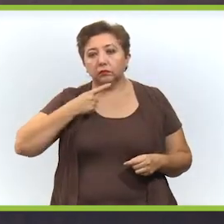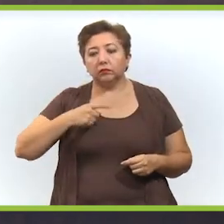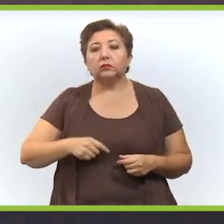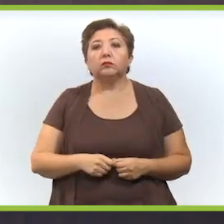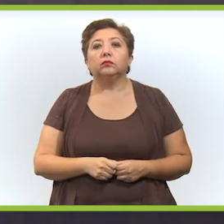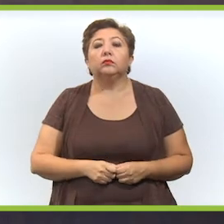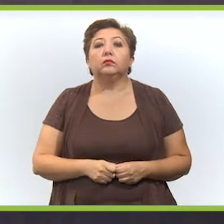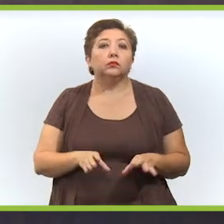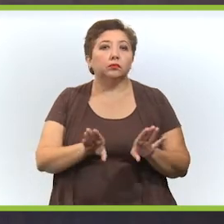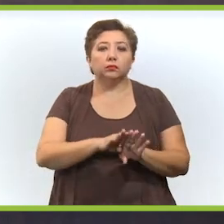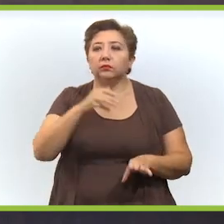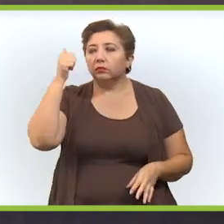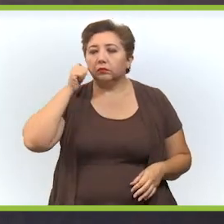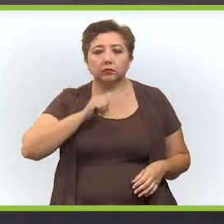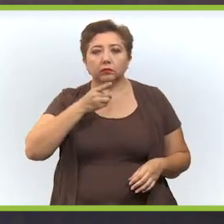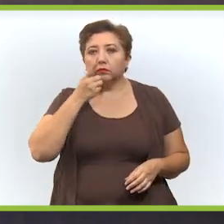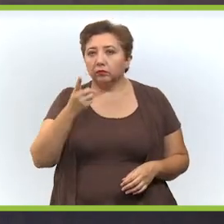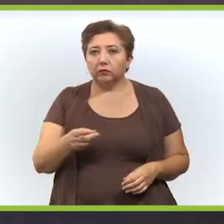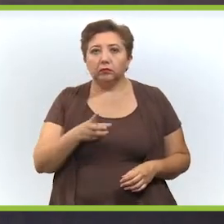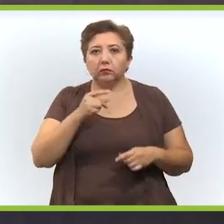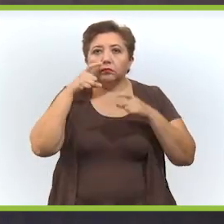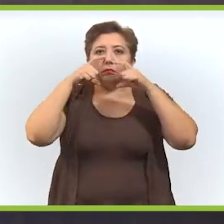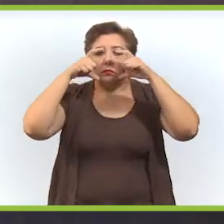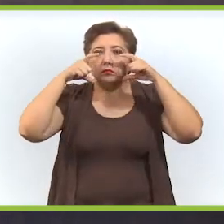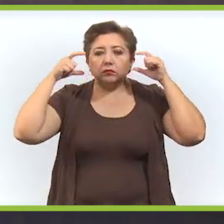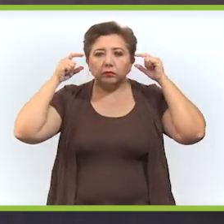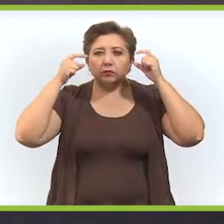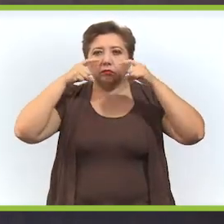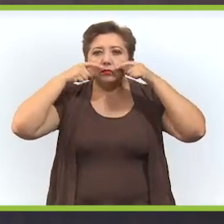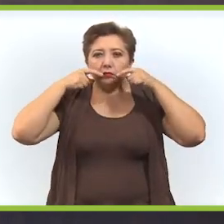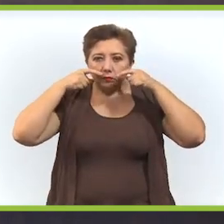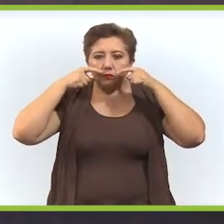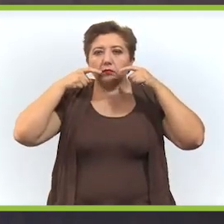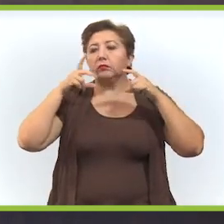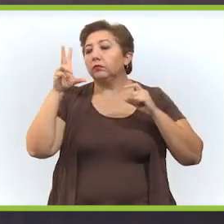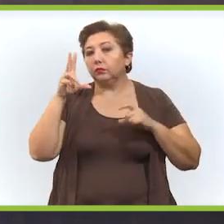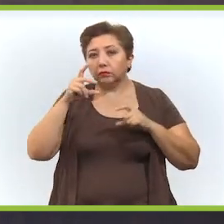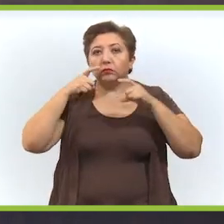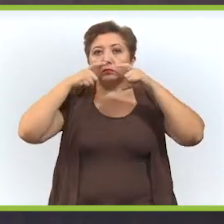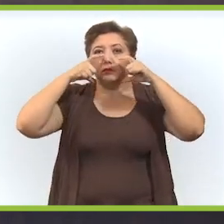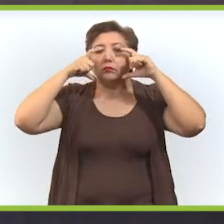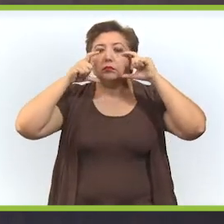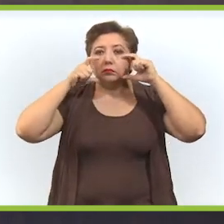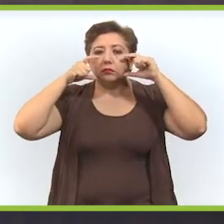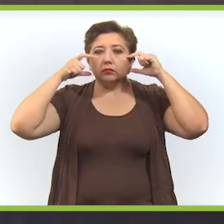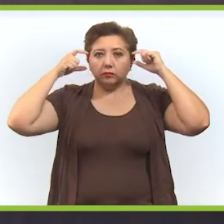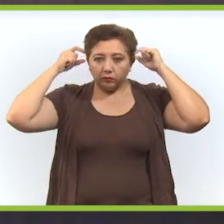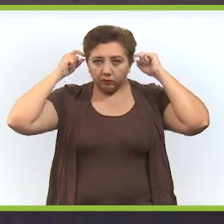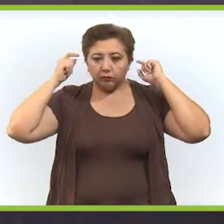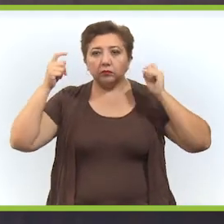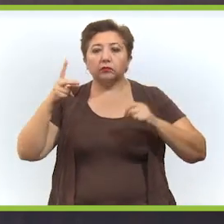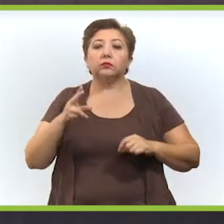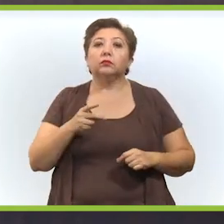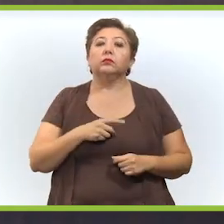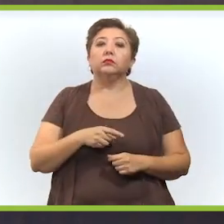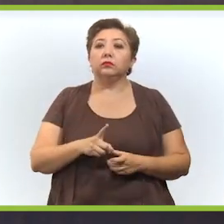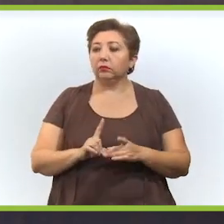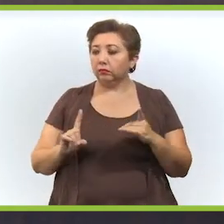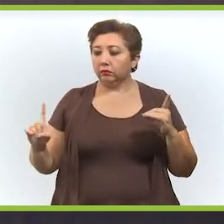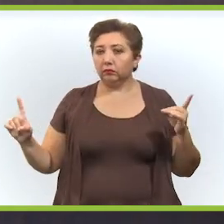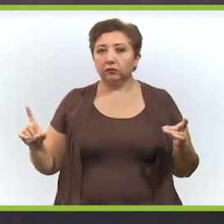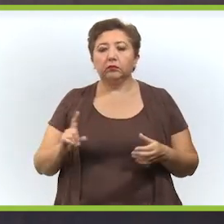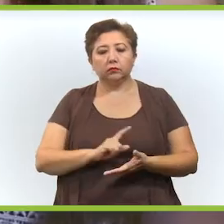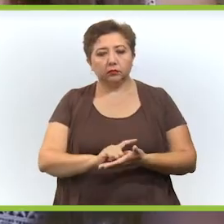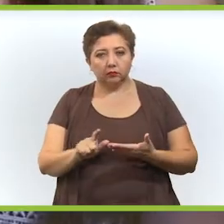acá ni sirve traerlo acá. El cubrebocas tiene que estar bien puesto, por supuesto la sana distancia y el higiene. Si hacemos esas cosas, vamos a seguir